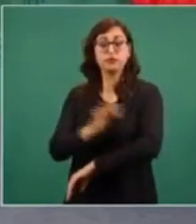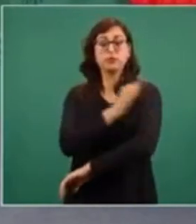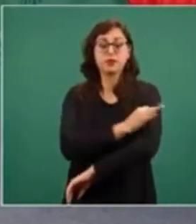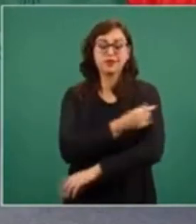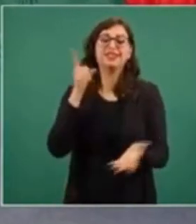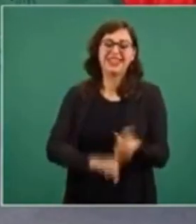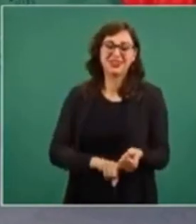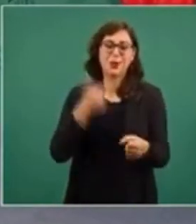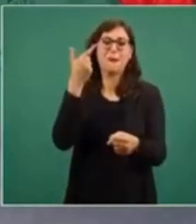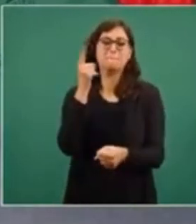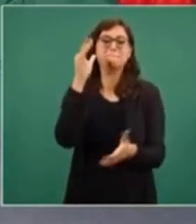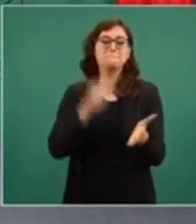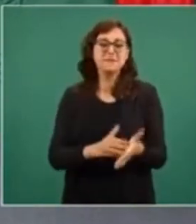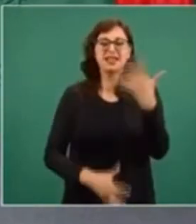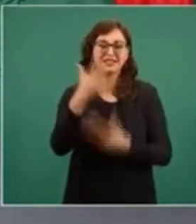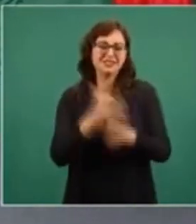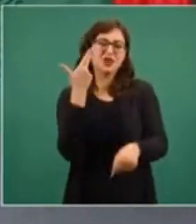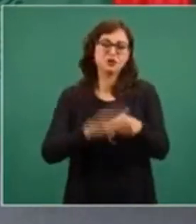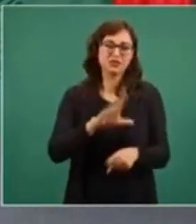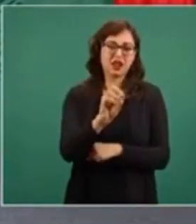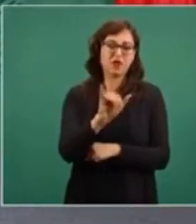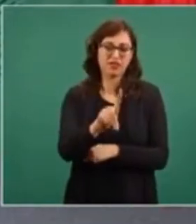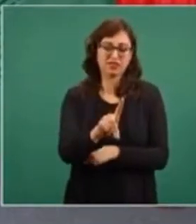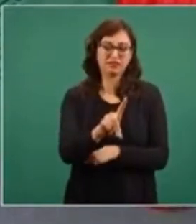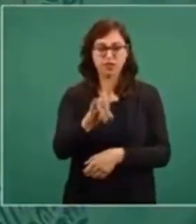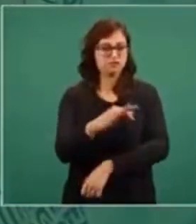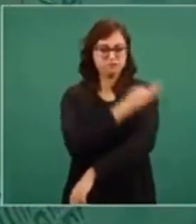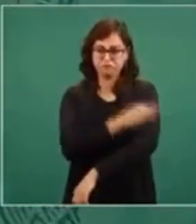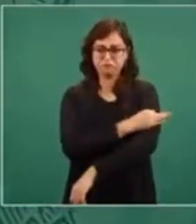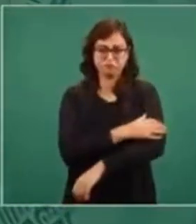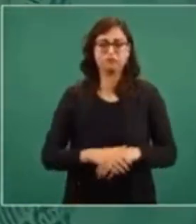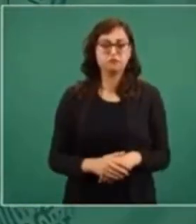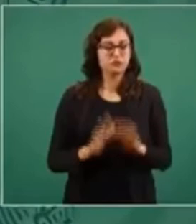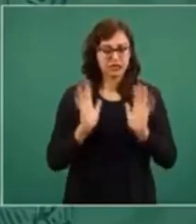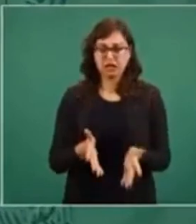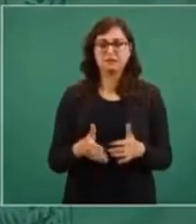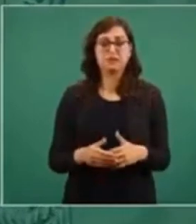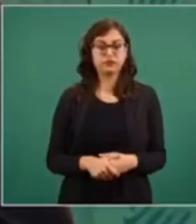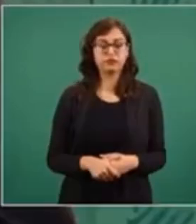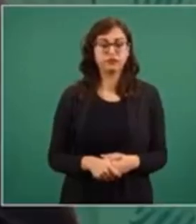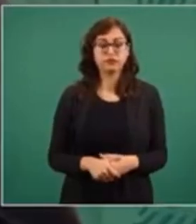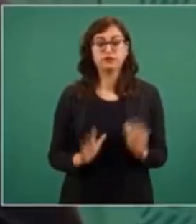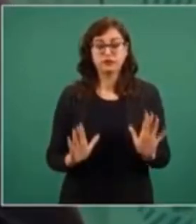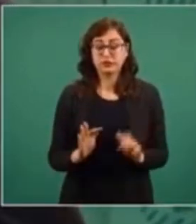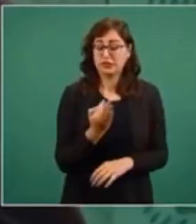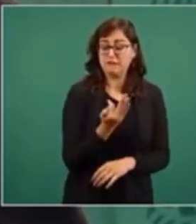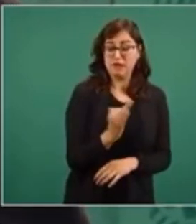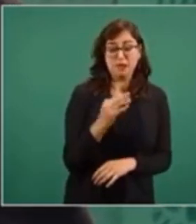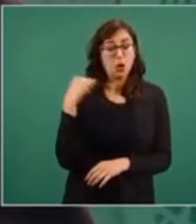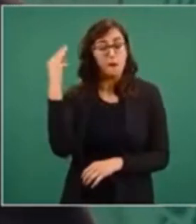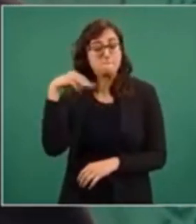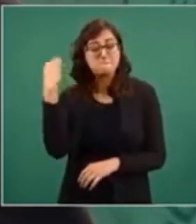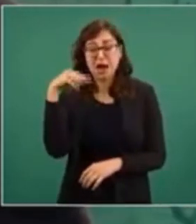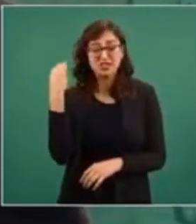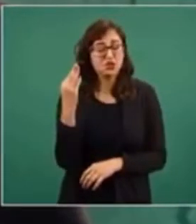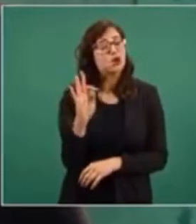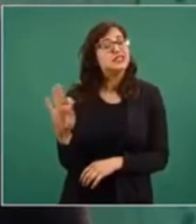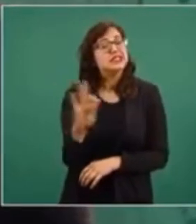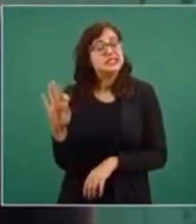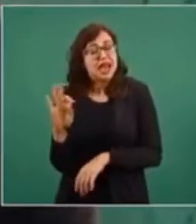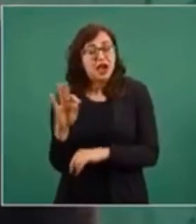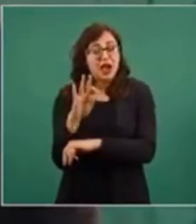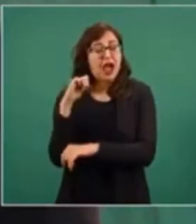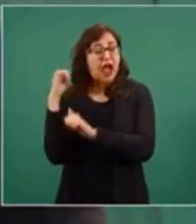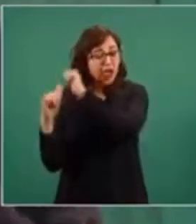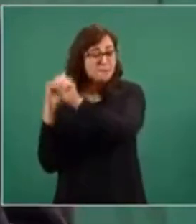1.015 hospitales. COVID. Y a partir de ahí, adultos mayores. En marzo, a más tardar, en abril, estén vacunados todos los